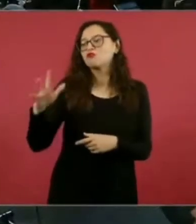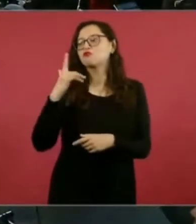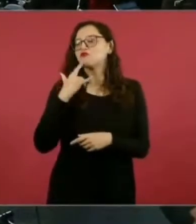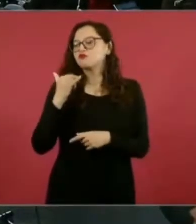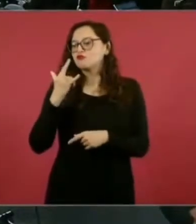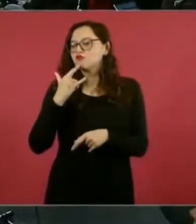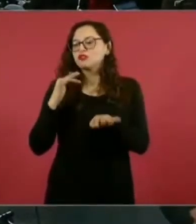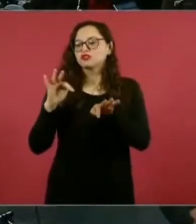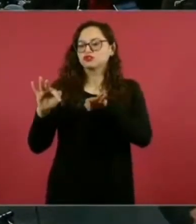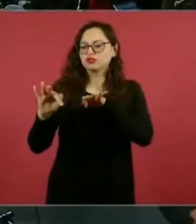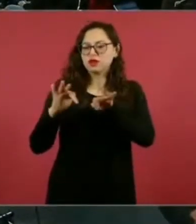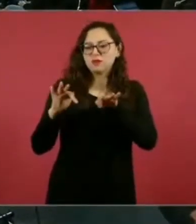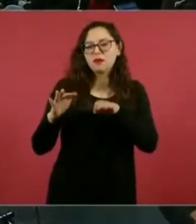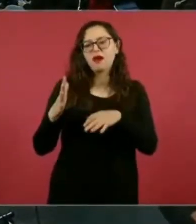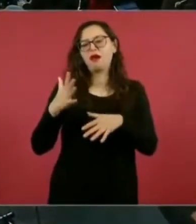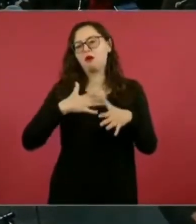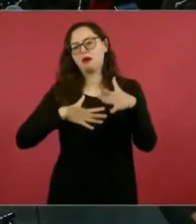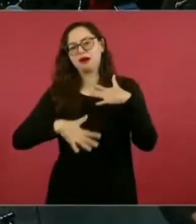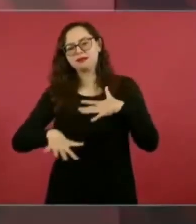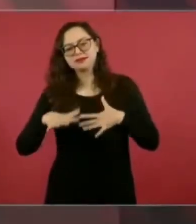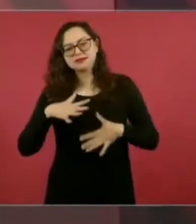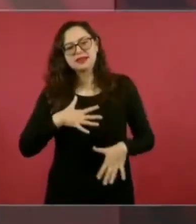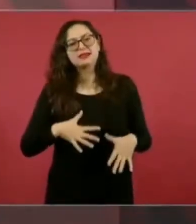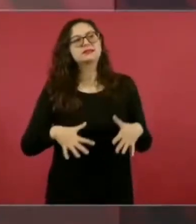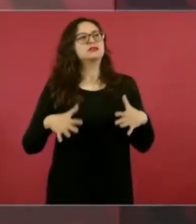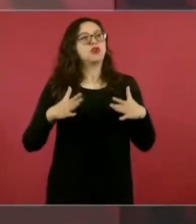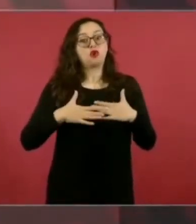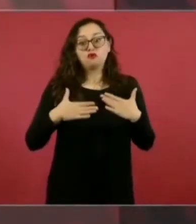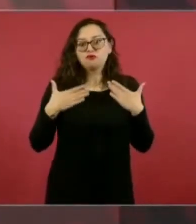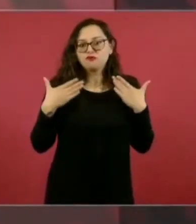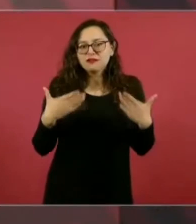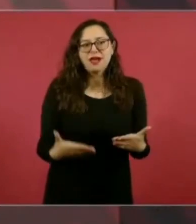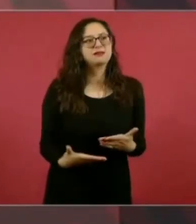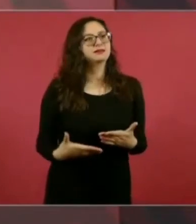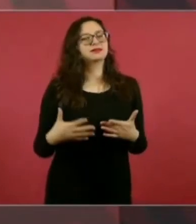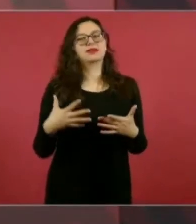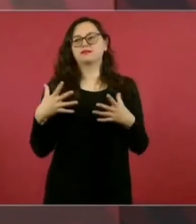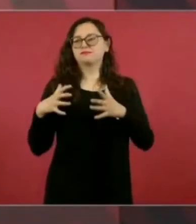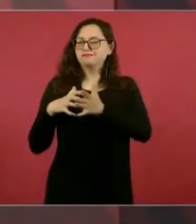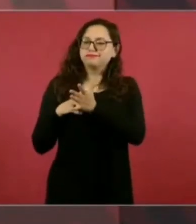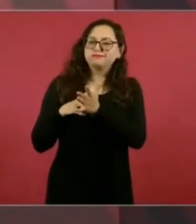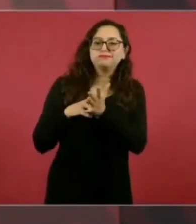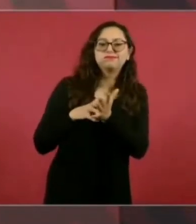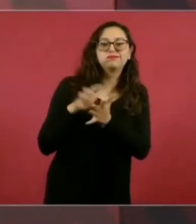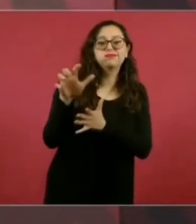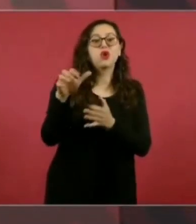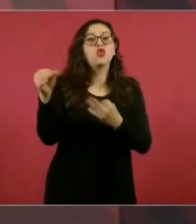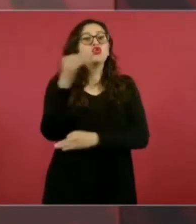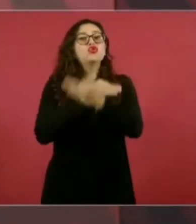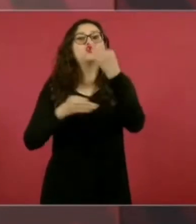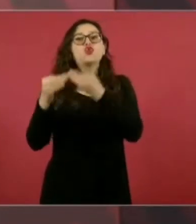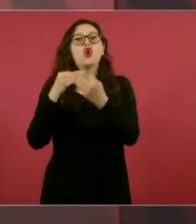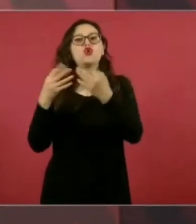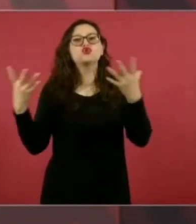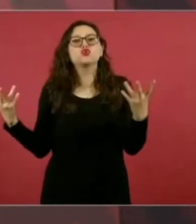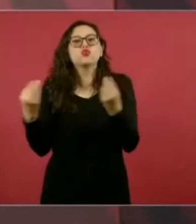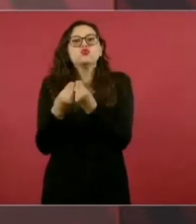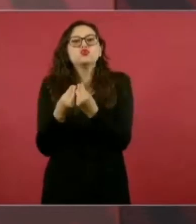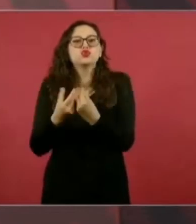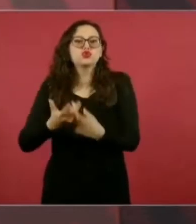confianza de millones de mexicanos. Lo hemos hecho entre todos, todas